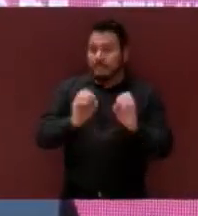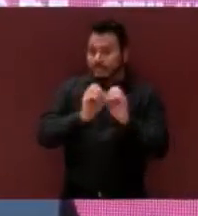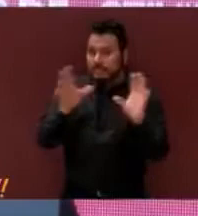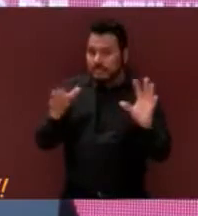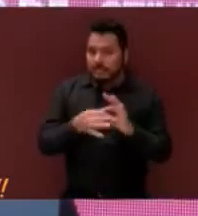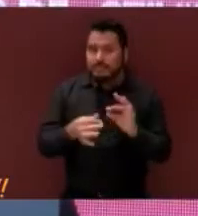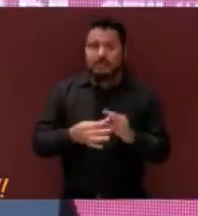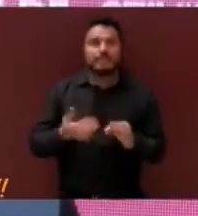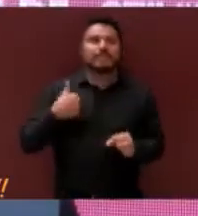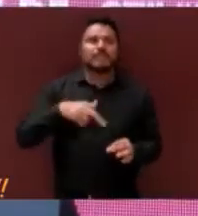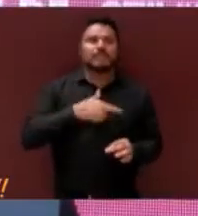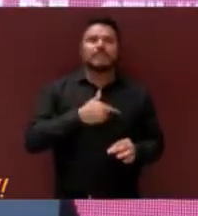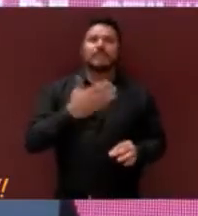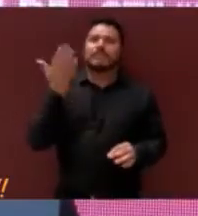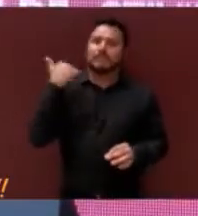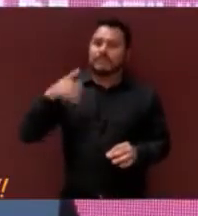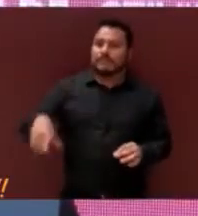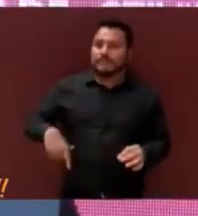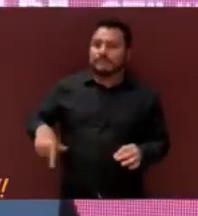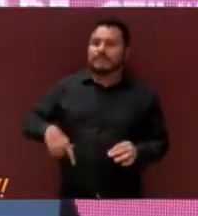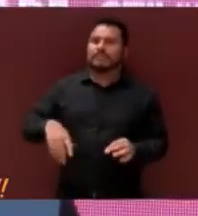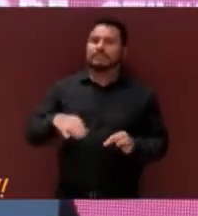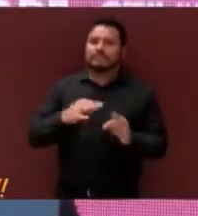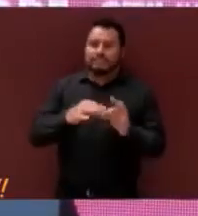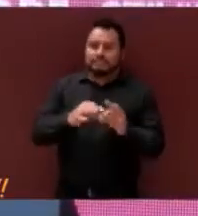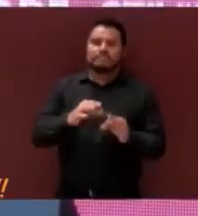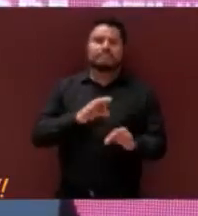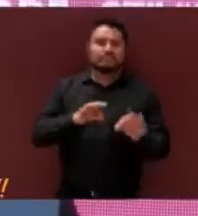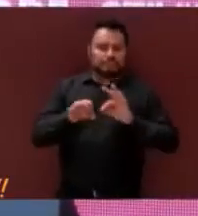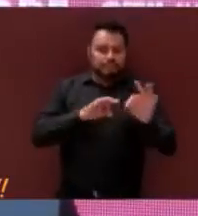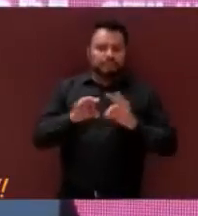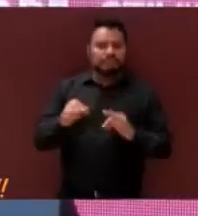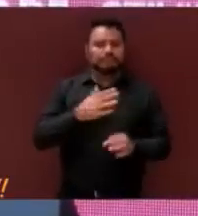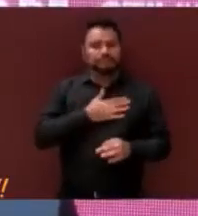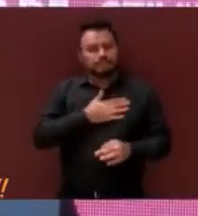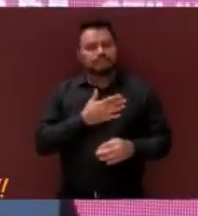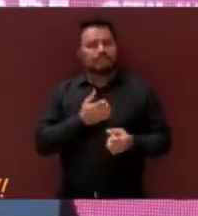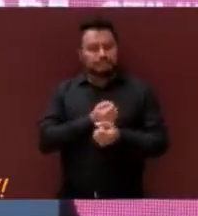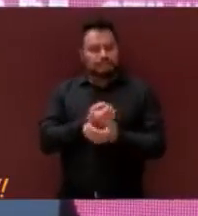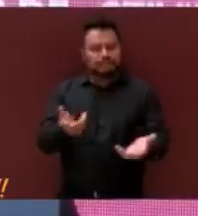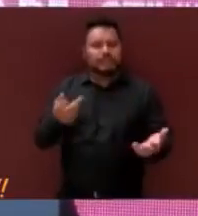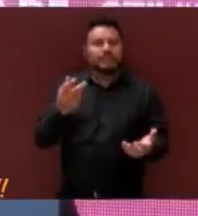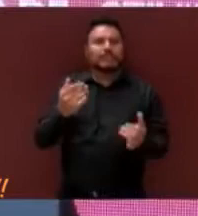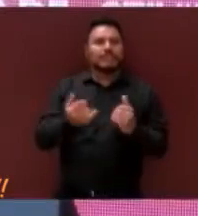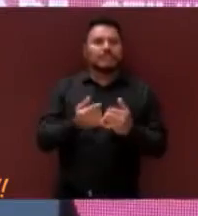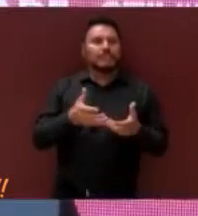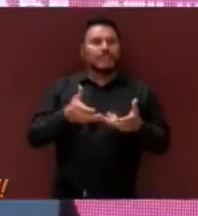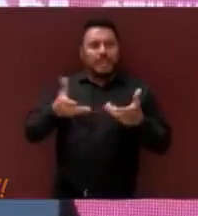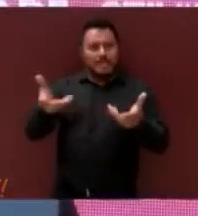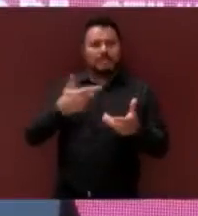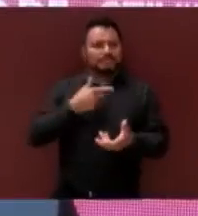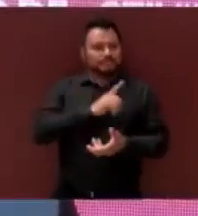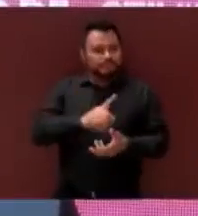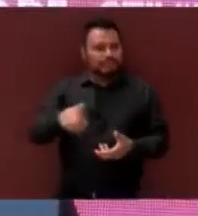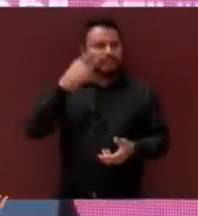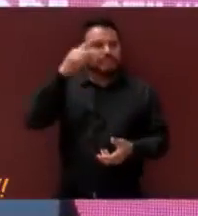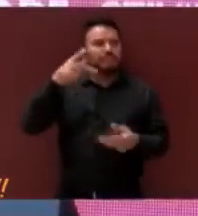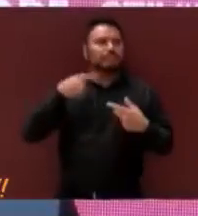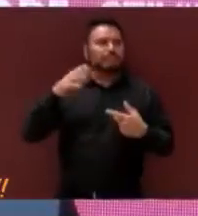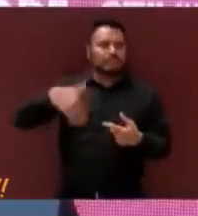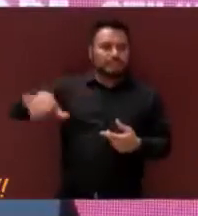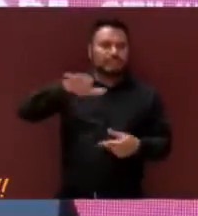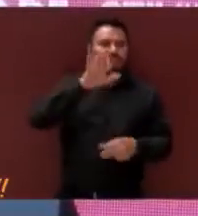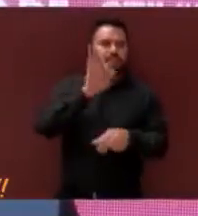fuimos una dependencia empática y cálida, que abrió sus puertas pero que también salió a las calles a buscar a la gente,